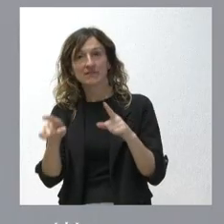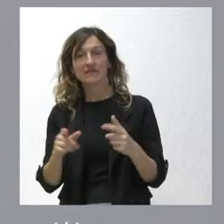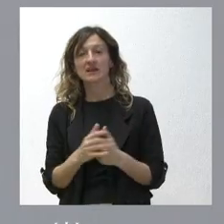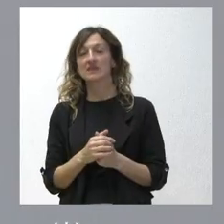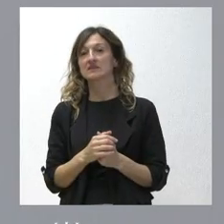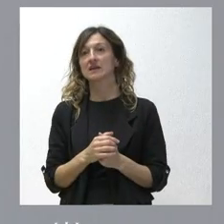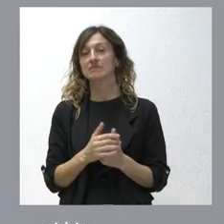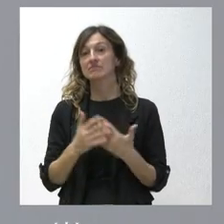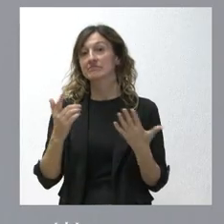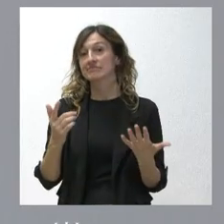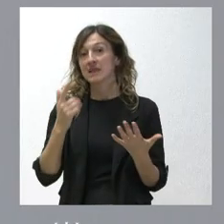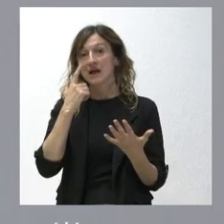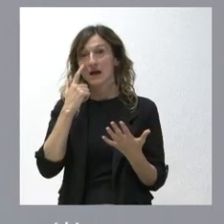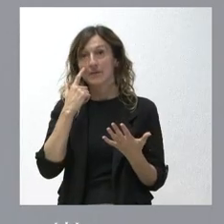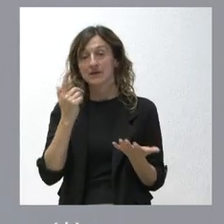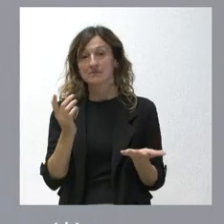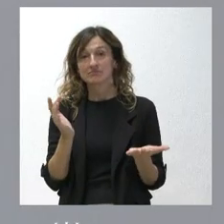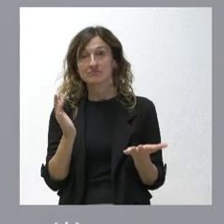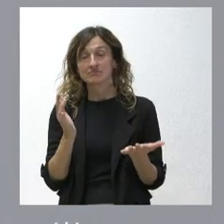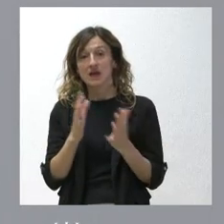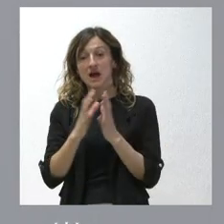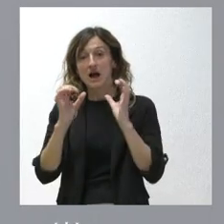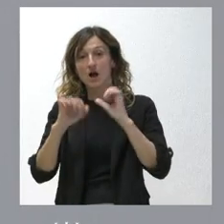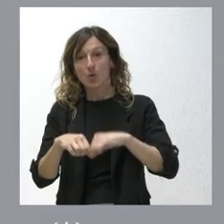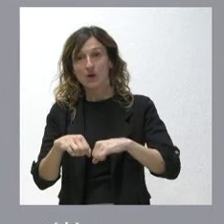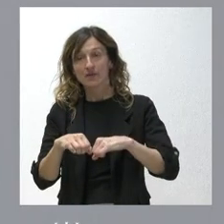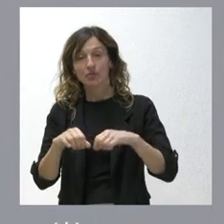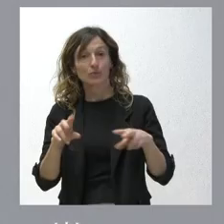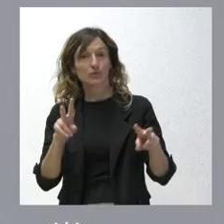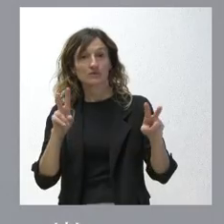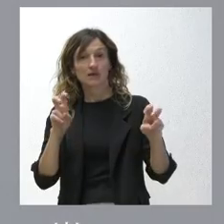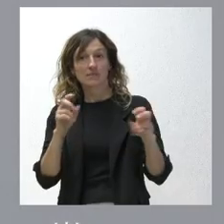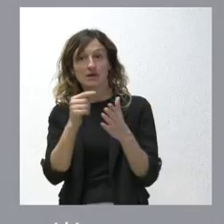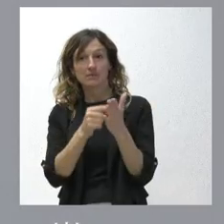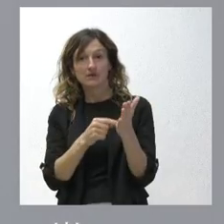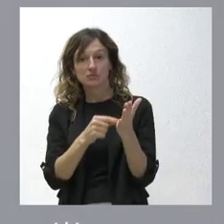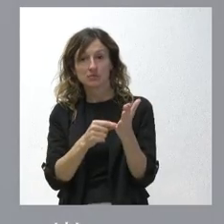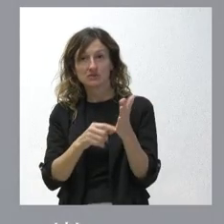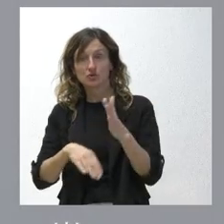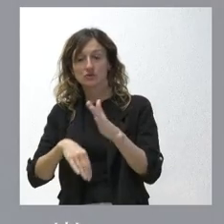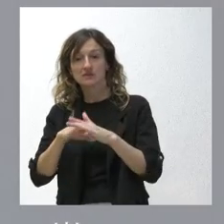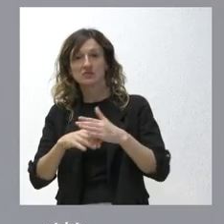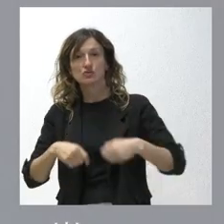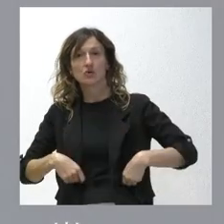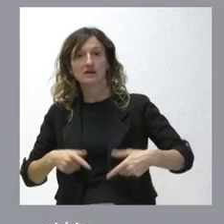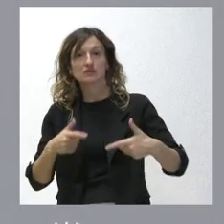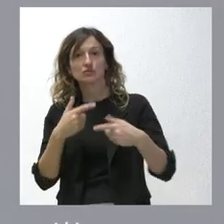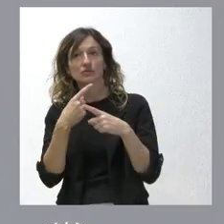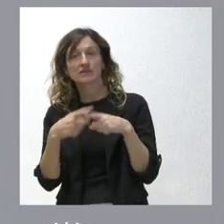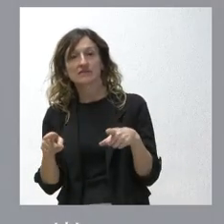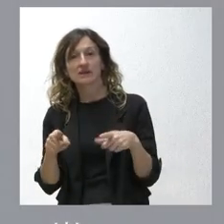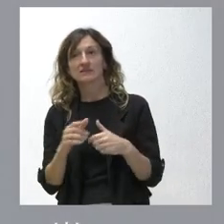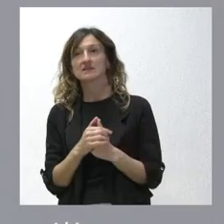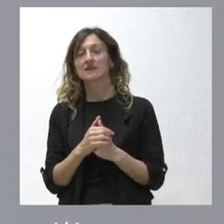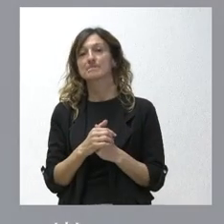ver si hay acuerdo y consenso en torno a un presupuesto y a un techo de gasto diferente al que hemos propuesto